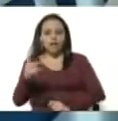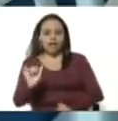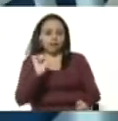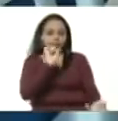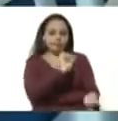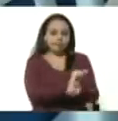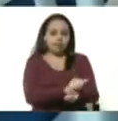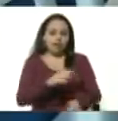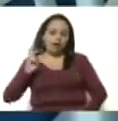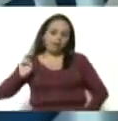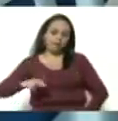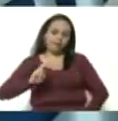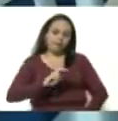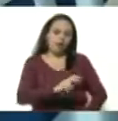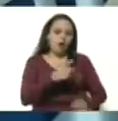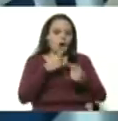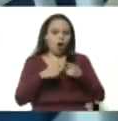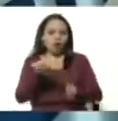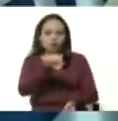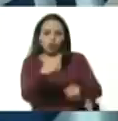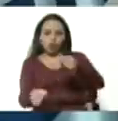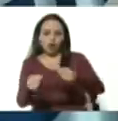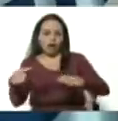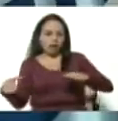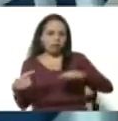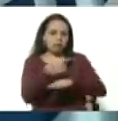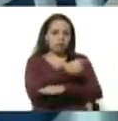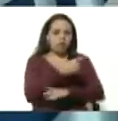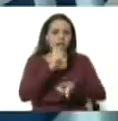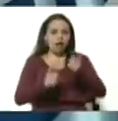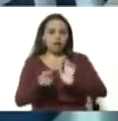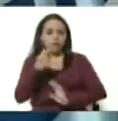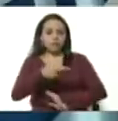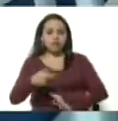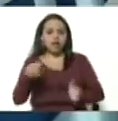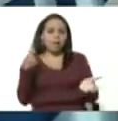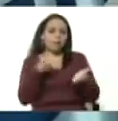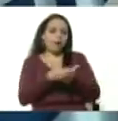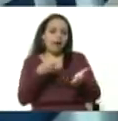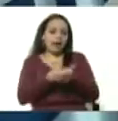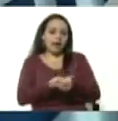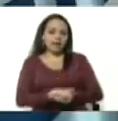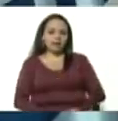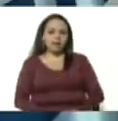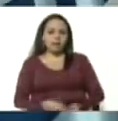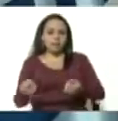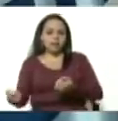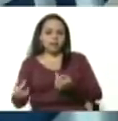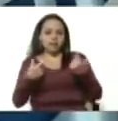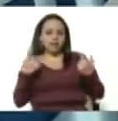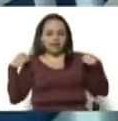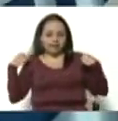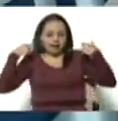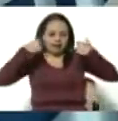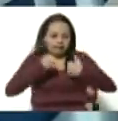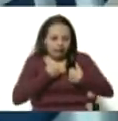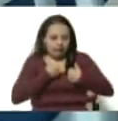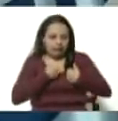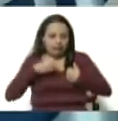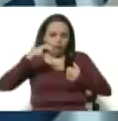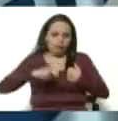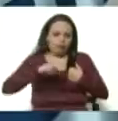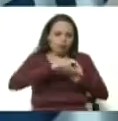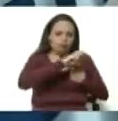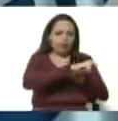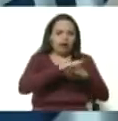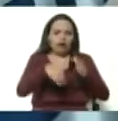otros han pasado con vehículos algunas personas pagan para que las pasen cargadas inclusive hasta el